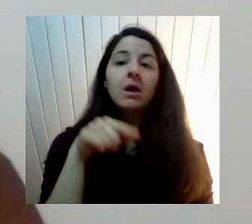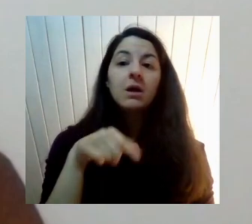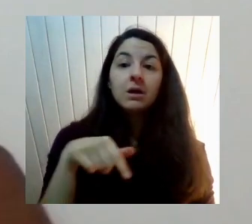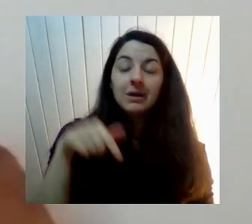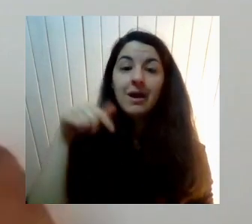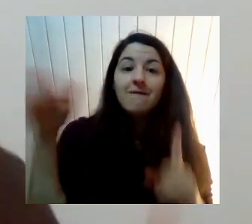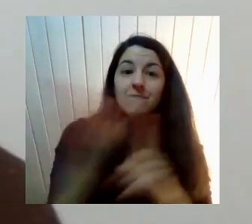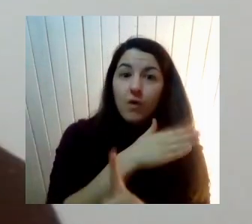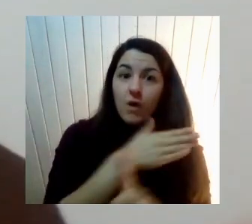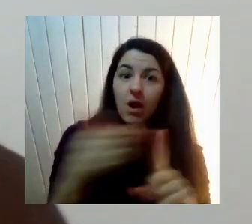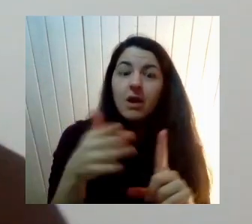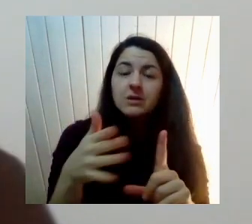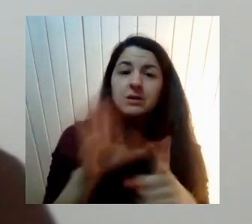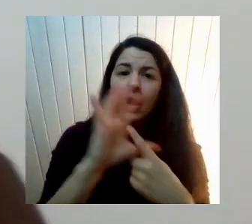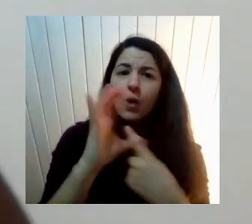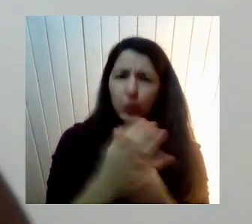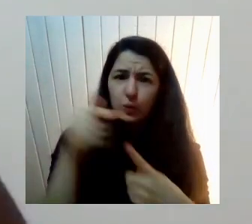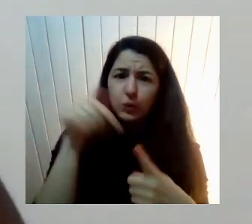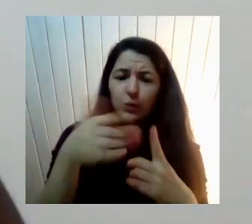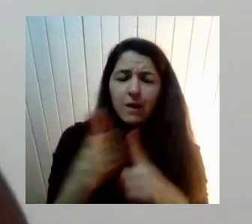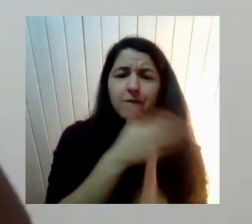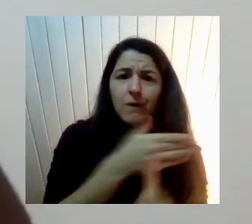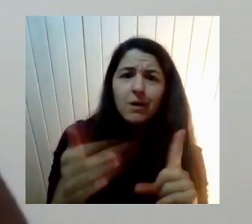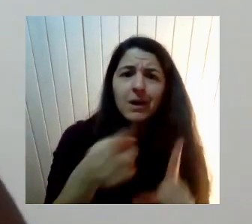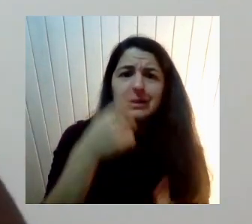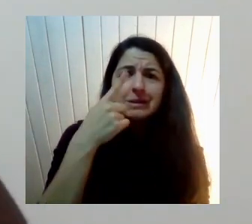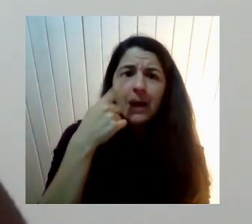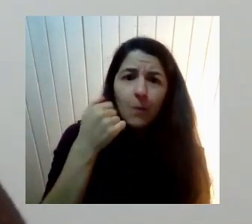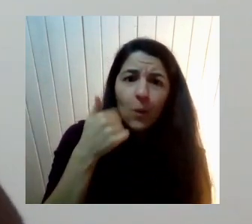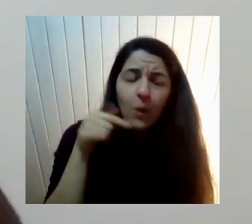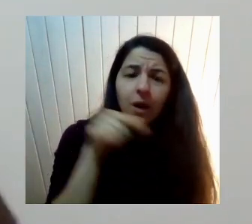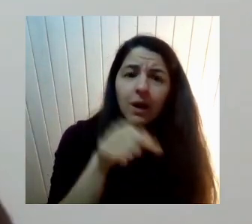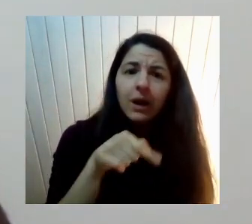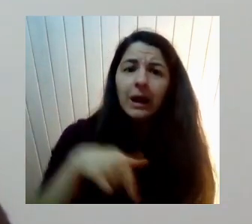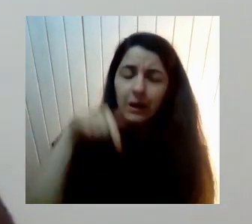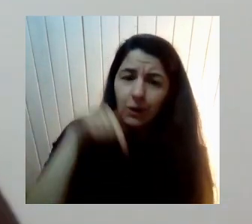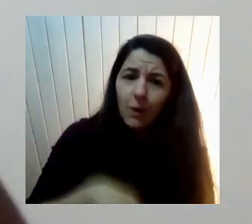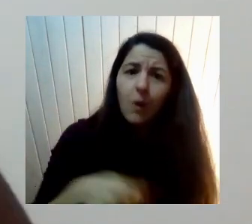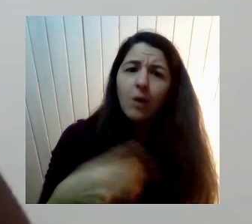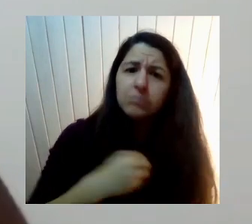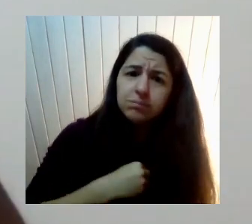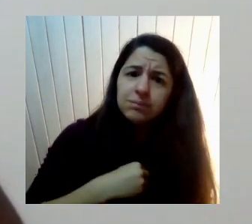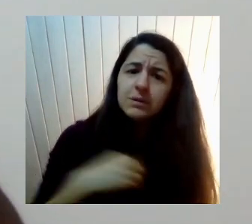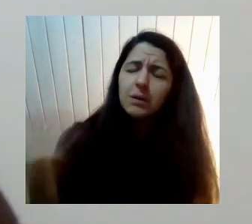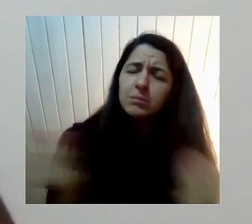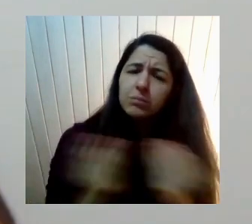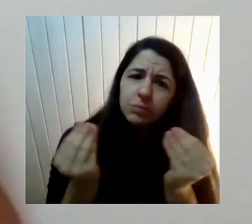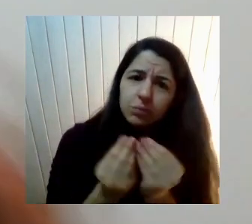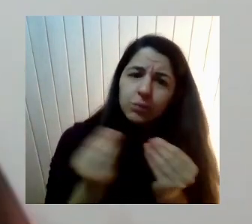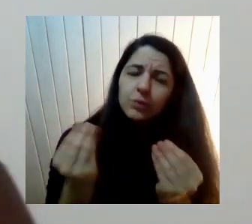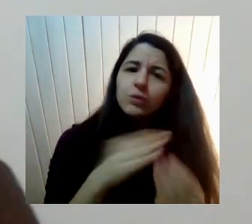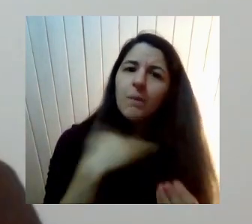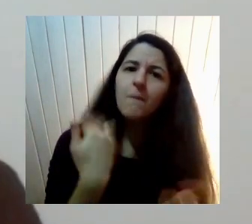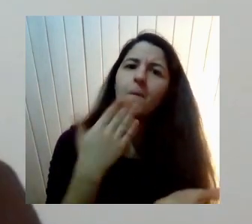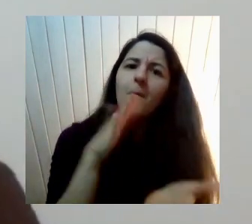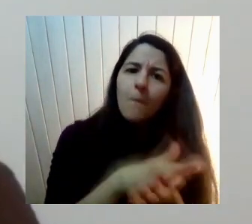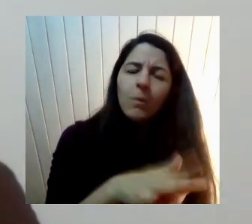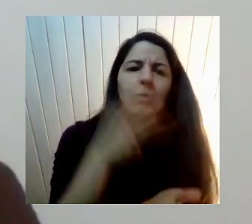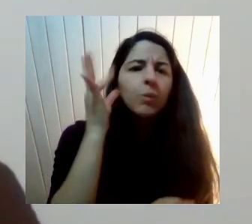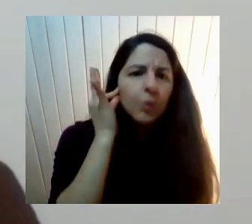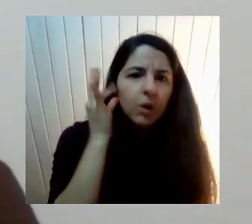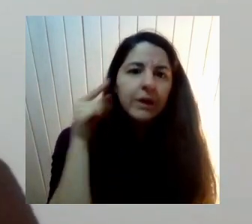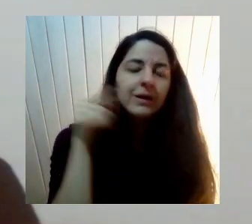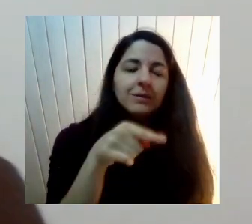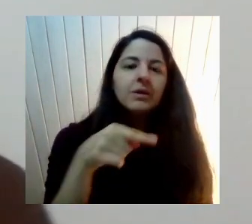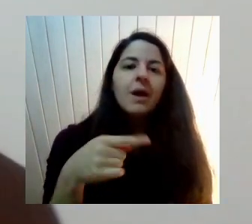Llevar una triste cuenta De cuántos son Los feminicidios Que ocurren durante el año Antes eso tampoco estaba Entonces se empiezan a visibilizar